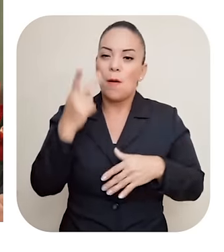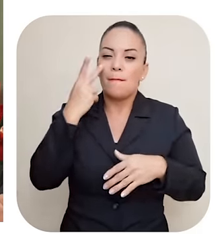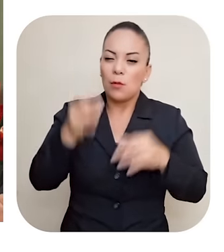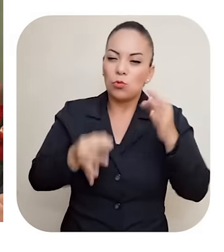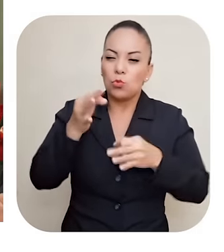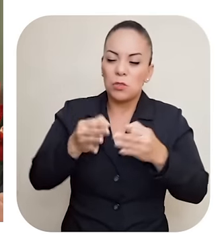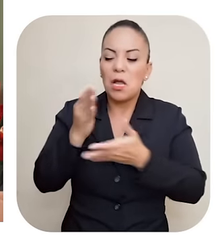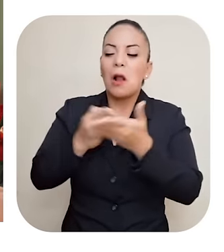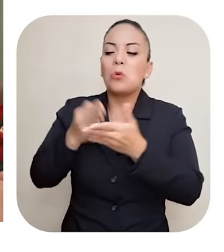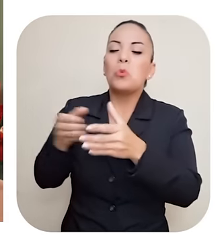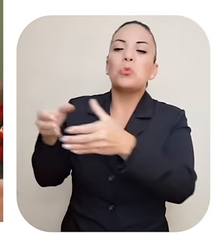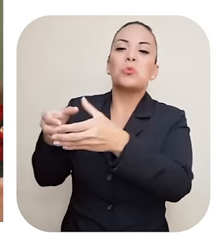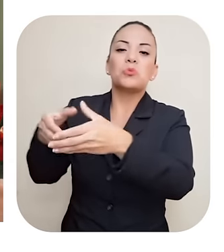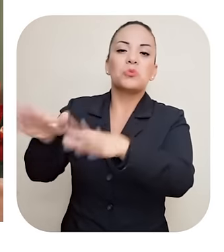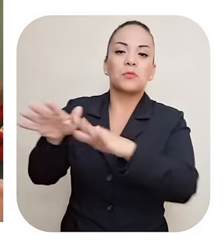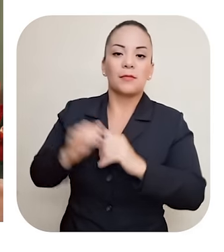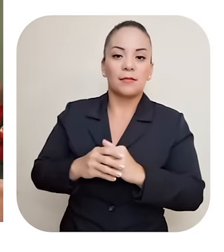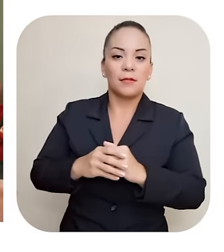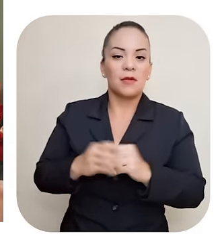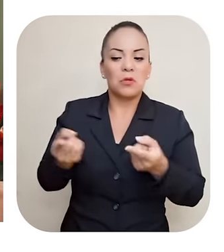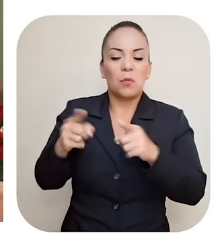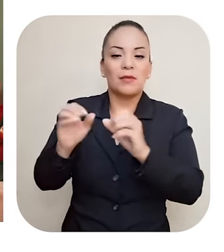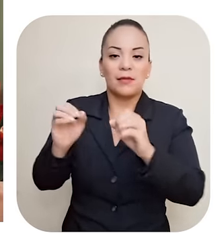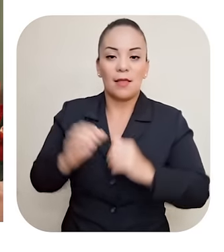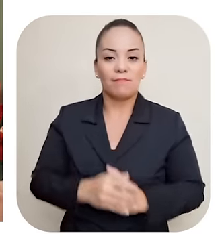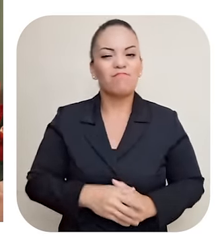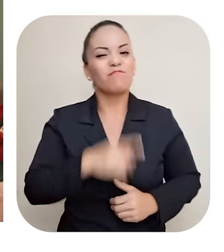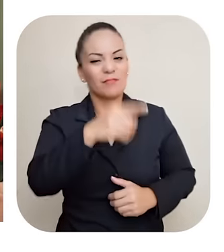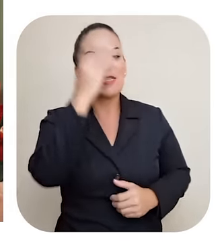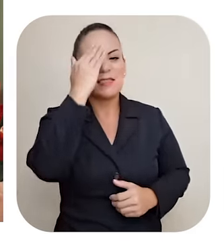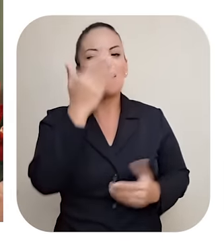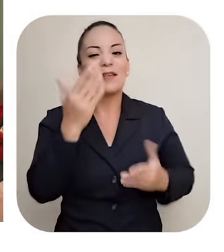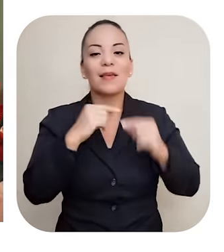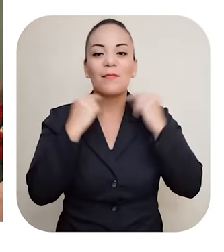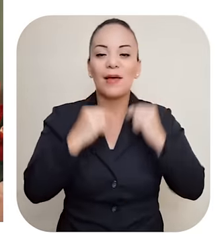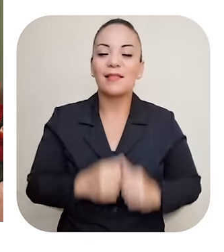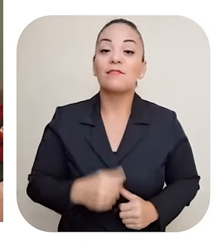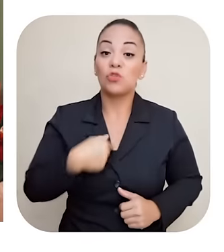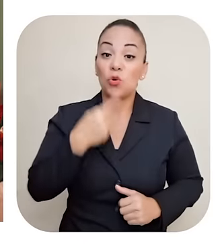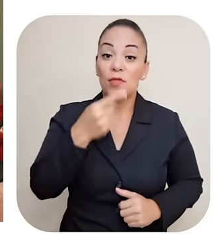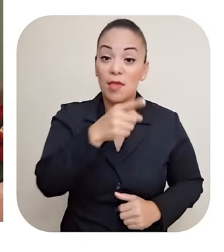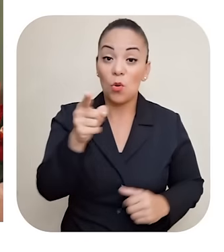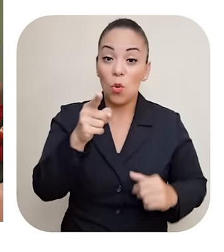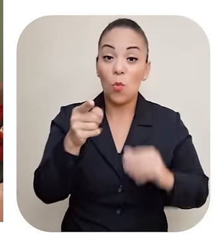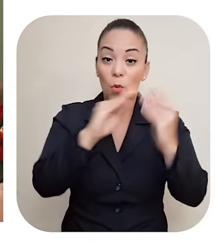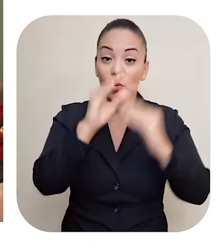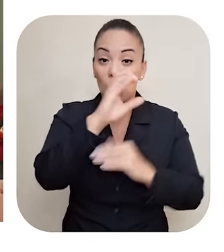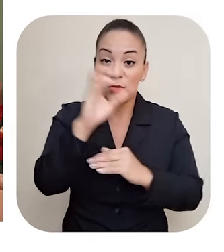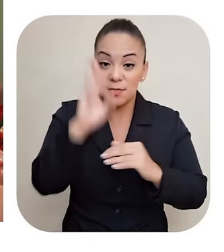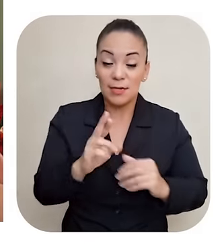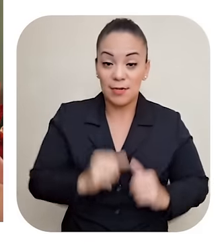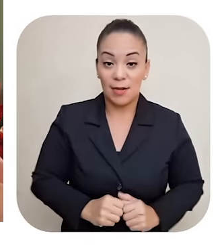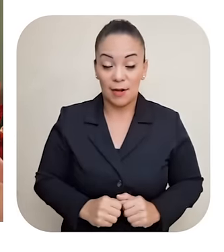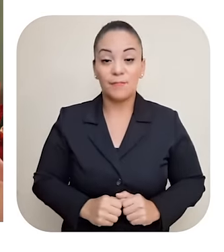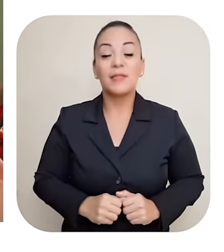padre? Yo le digo Al pueblo de Costa Rica Si hubiera Un mini padre Sergio